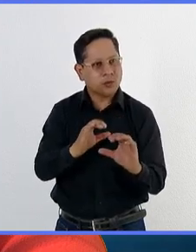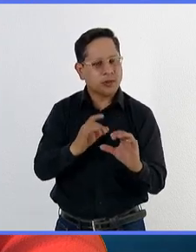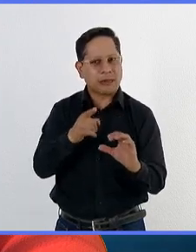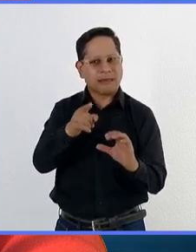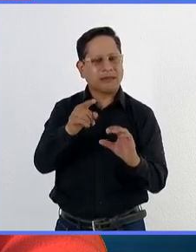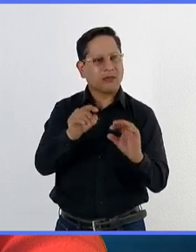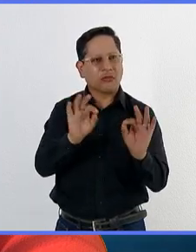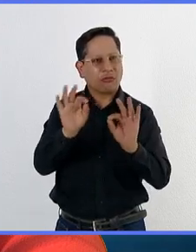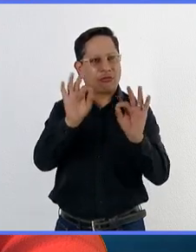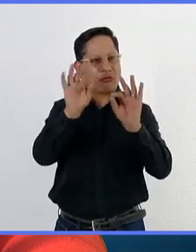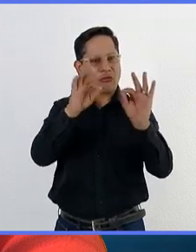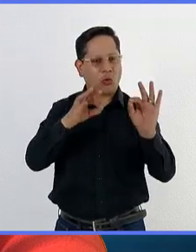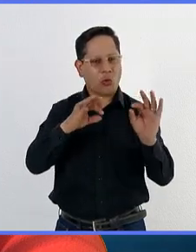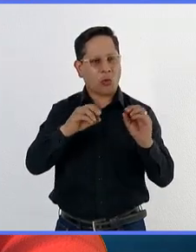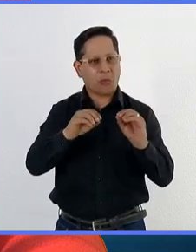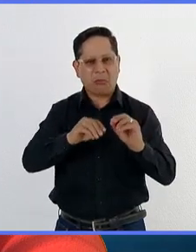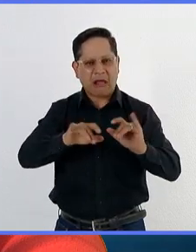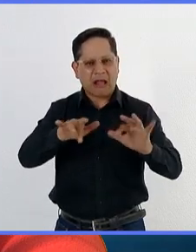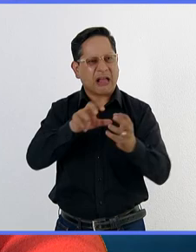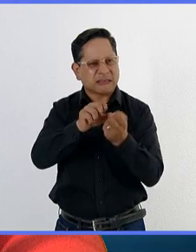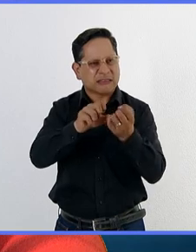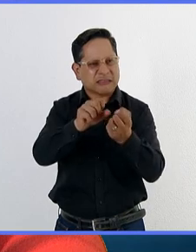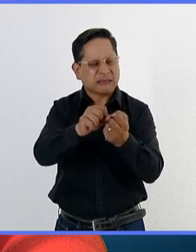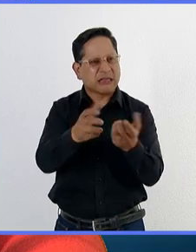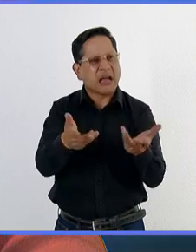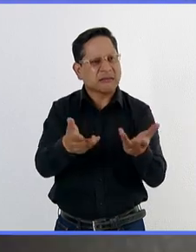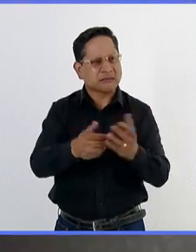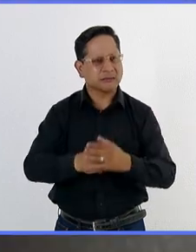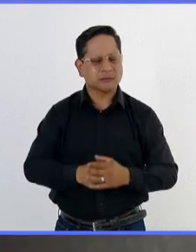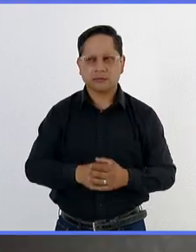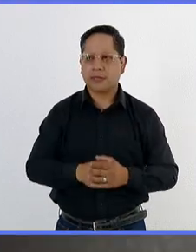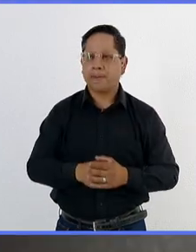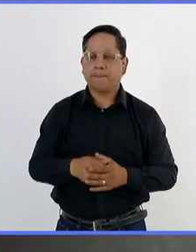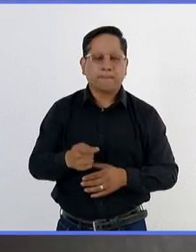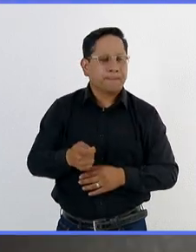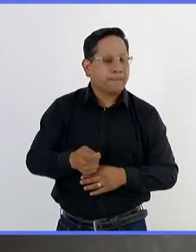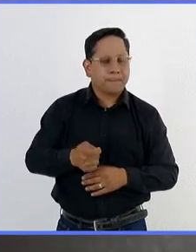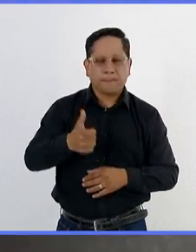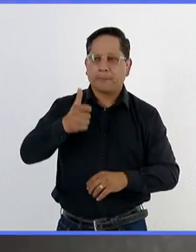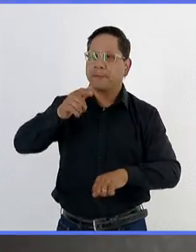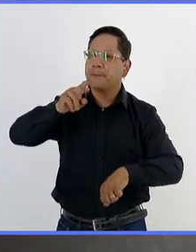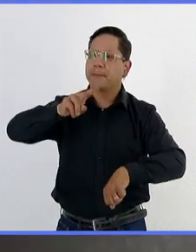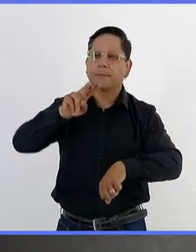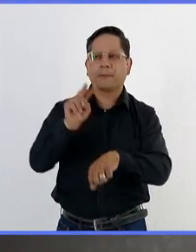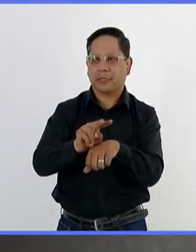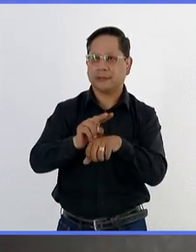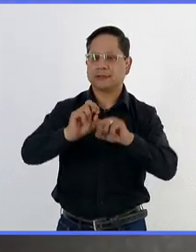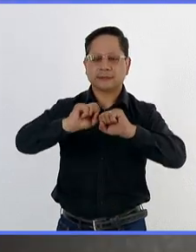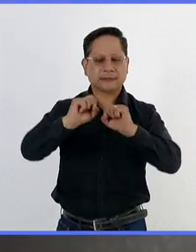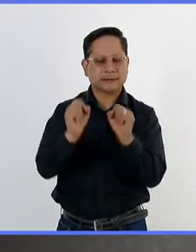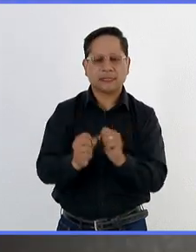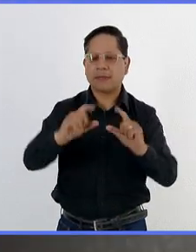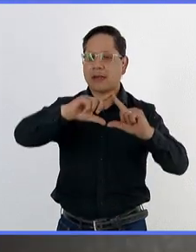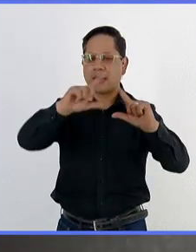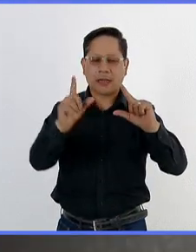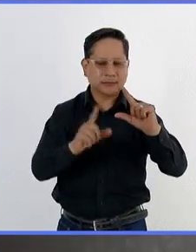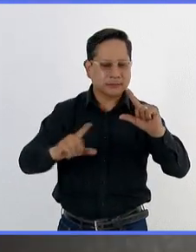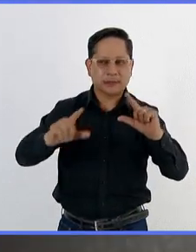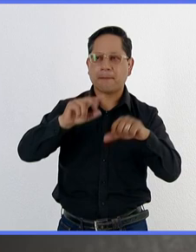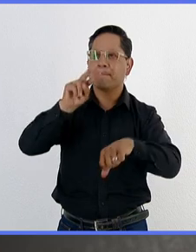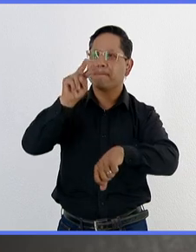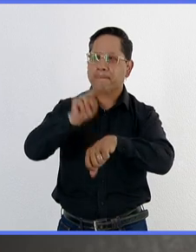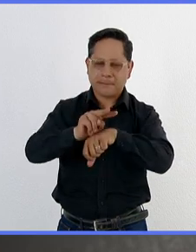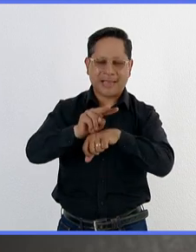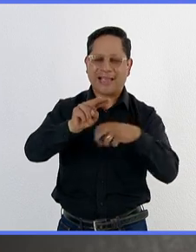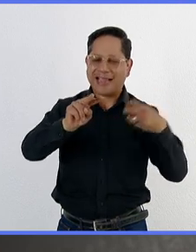plagas en los cultivos? Lo primero es la vigilancia. Sistema Nacional de Vigilancia Epidemiológica Fitosanitaria es un